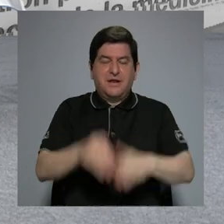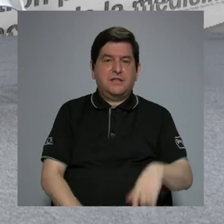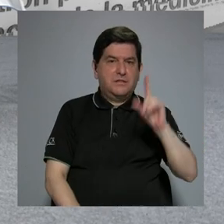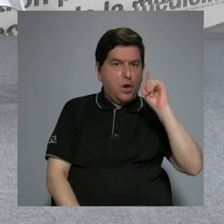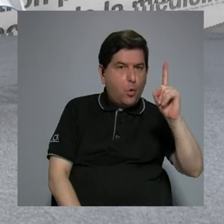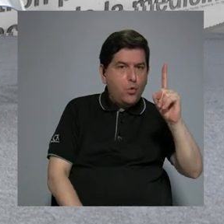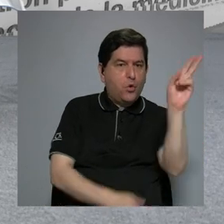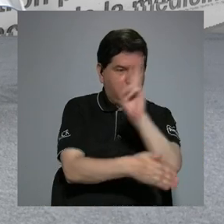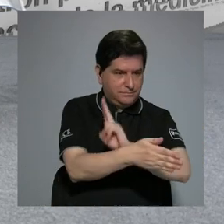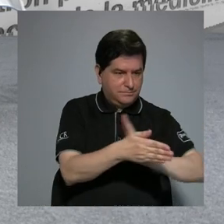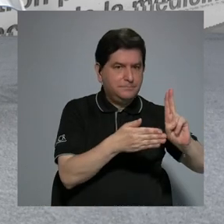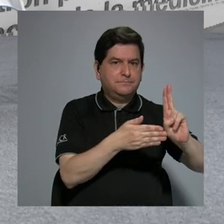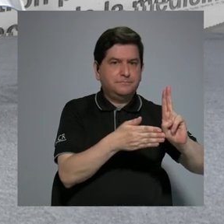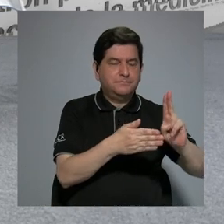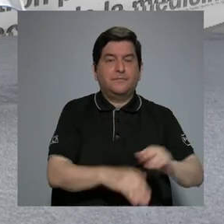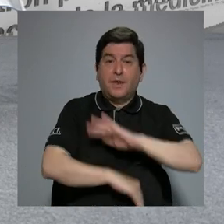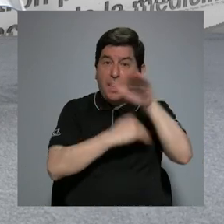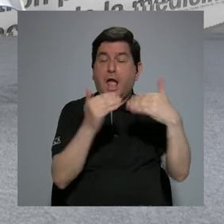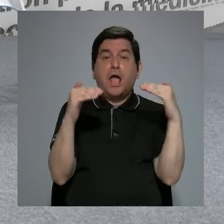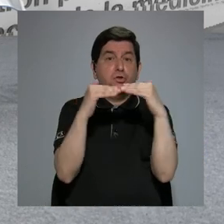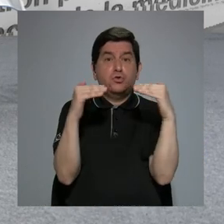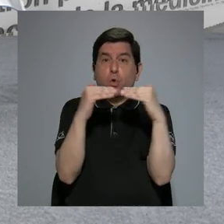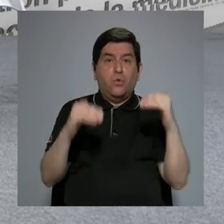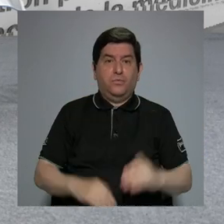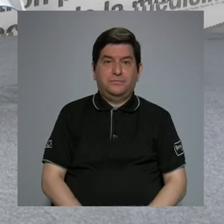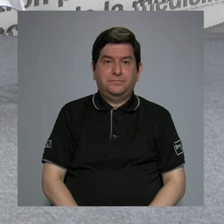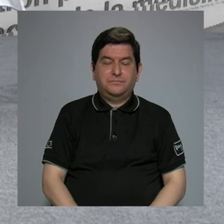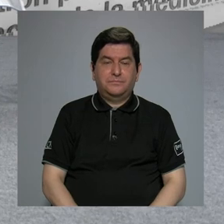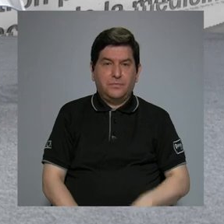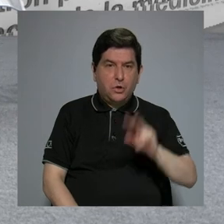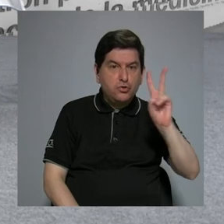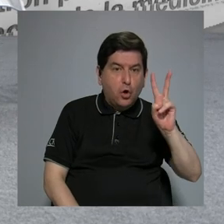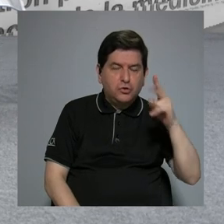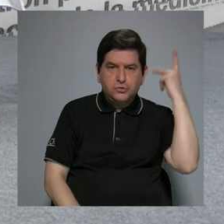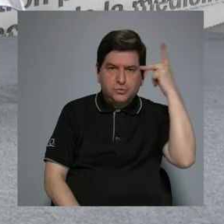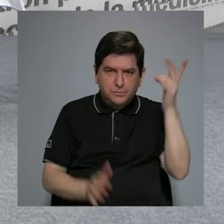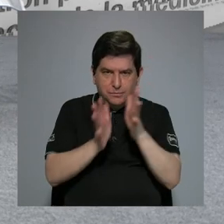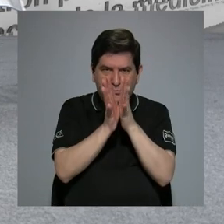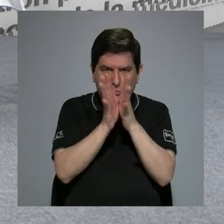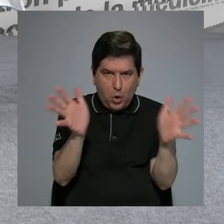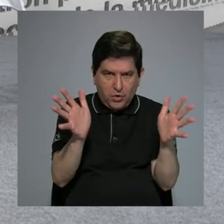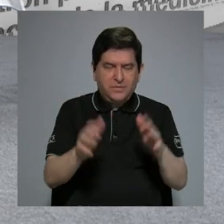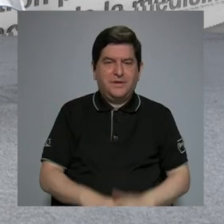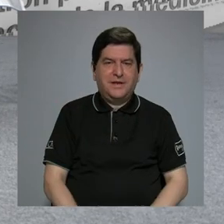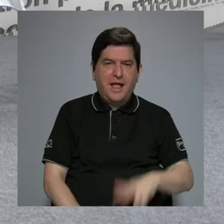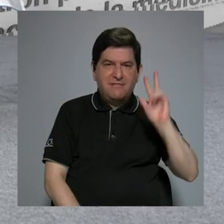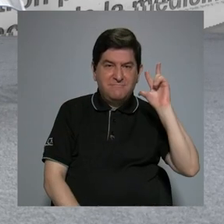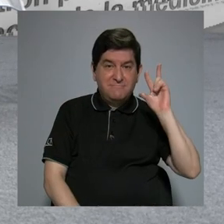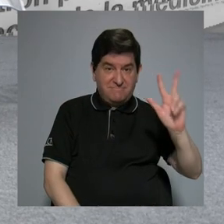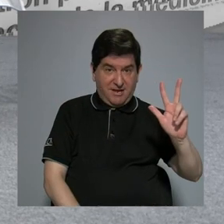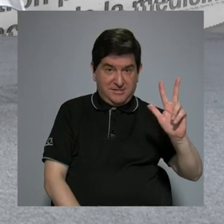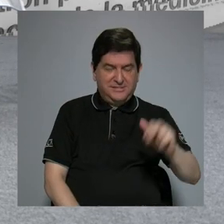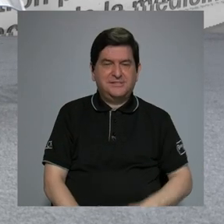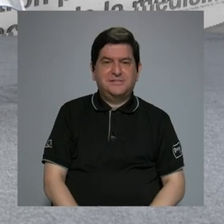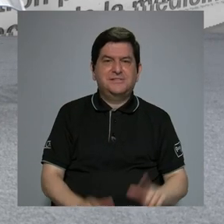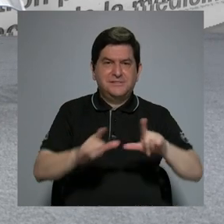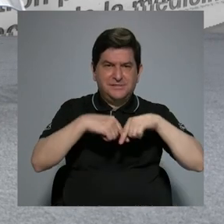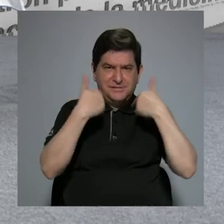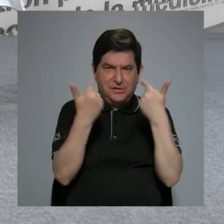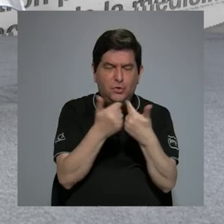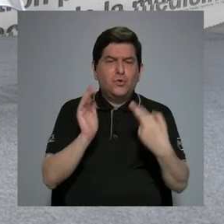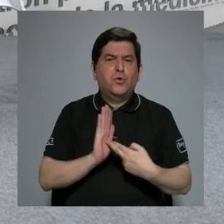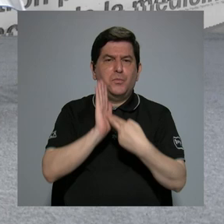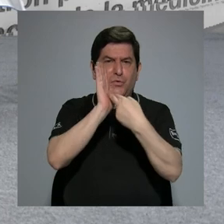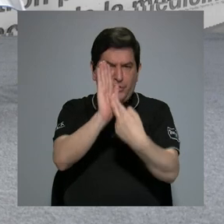Número uno, la academia, en todos los niveles. Segundo, las políticas públicas. Número tres, los grupos que